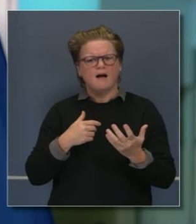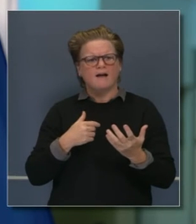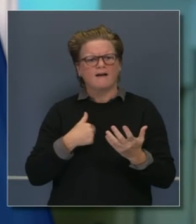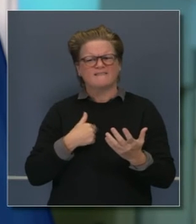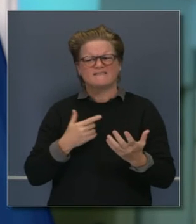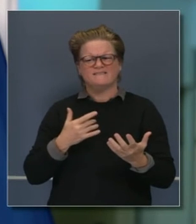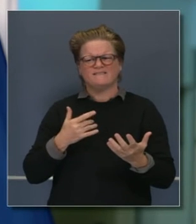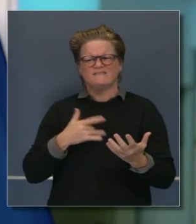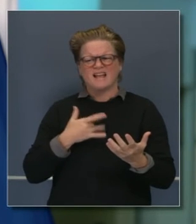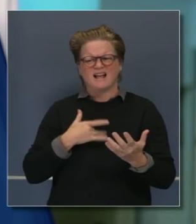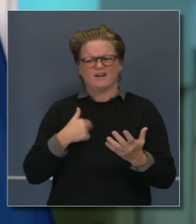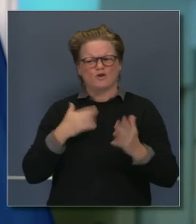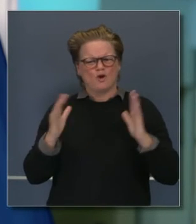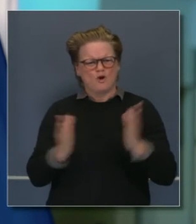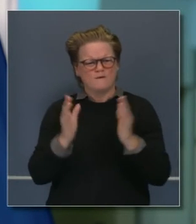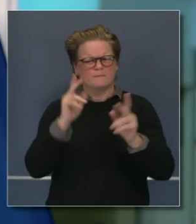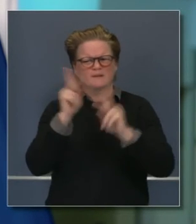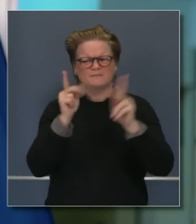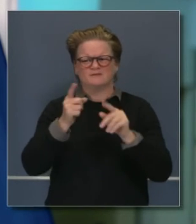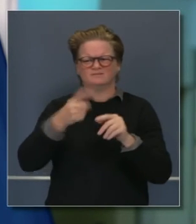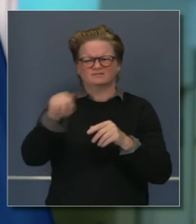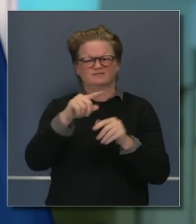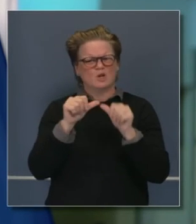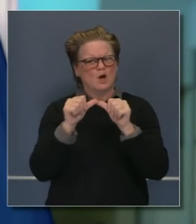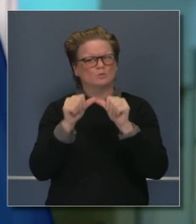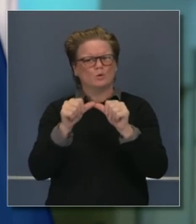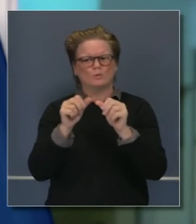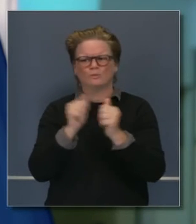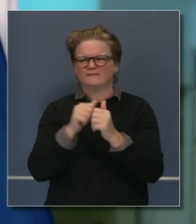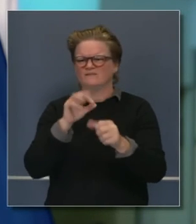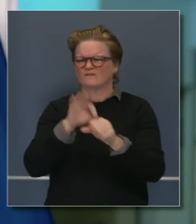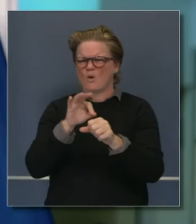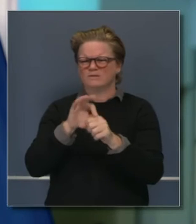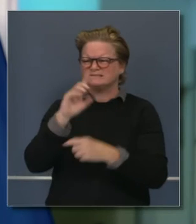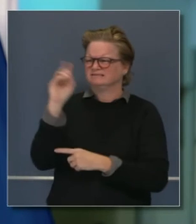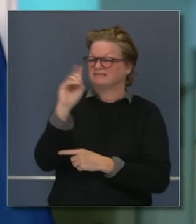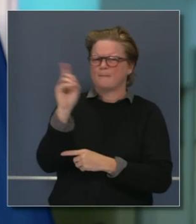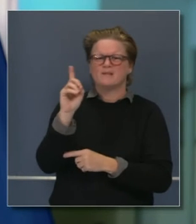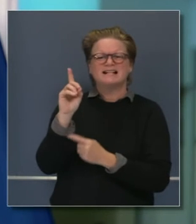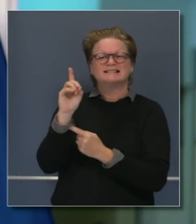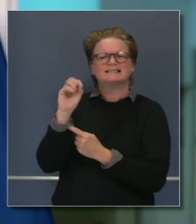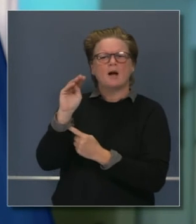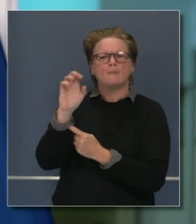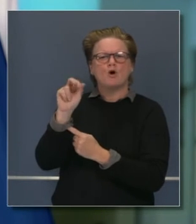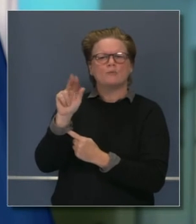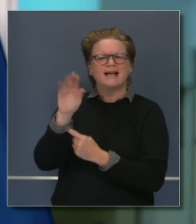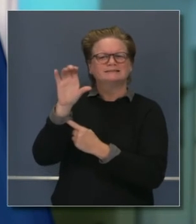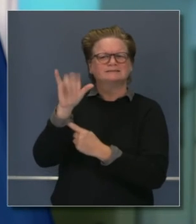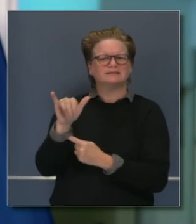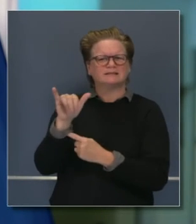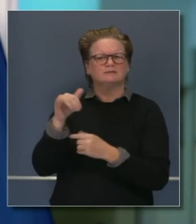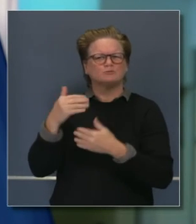Así que hablaremos activamente con la legislatura. Y quiero avanzar esta